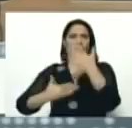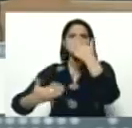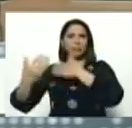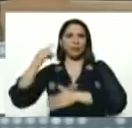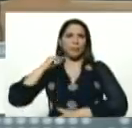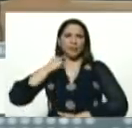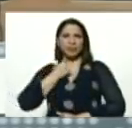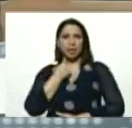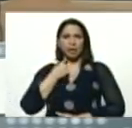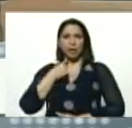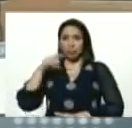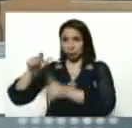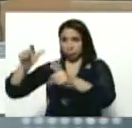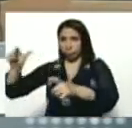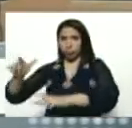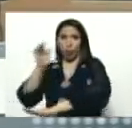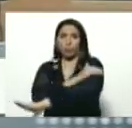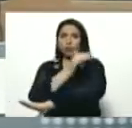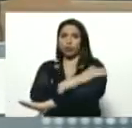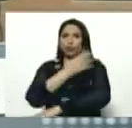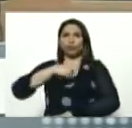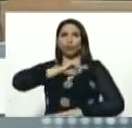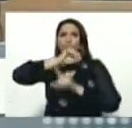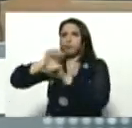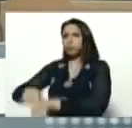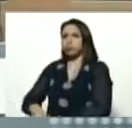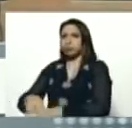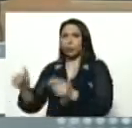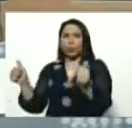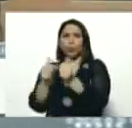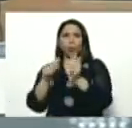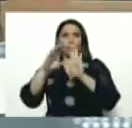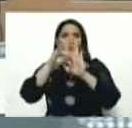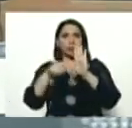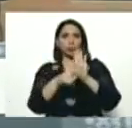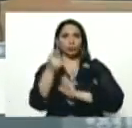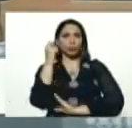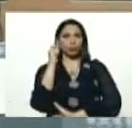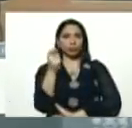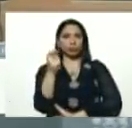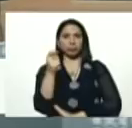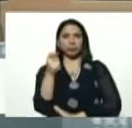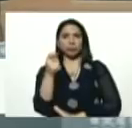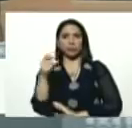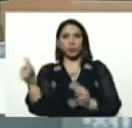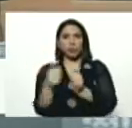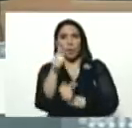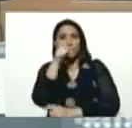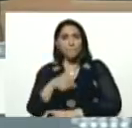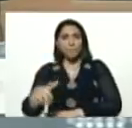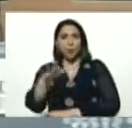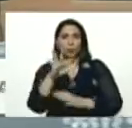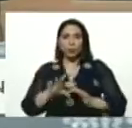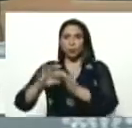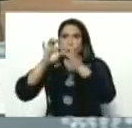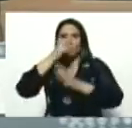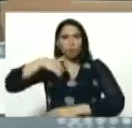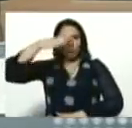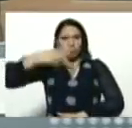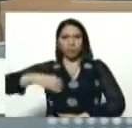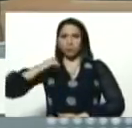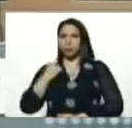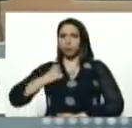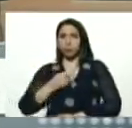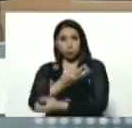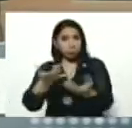a esta gente los vamos a derrotar, con la constitución en la mano, con el pueblo, con la unión cívico-militar-policial,